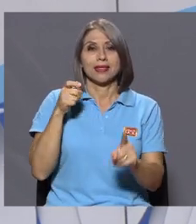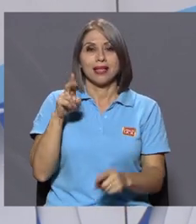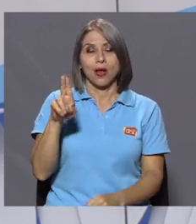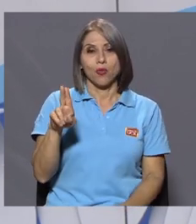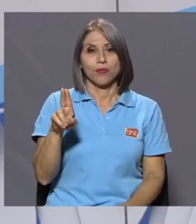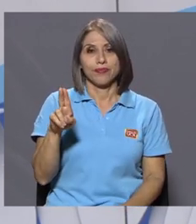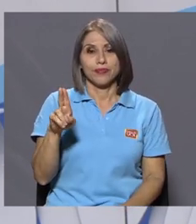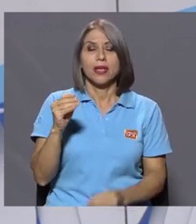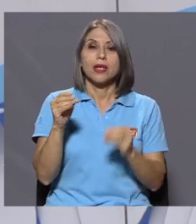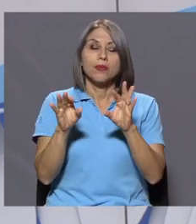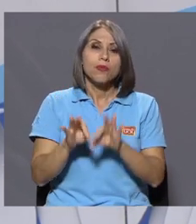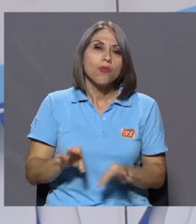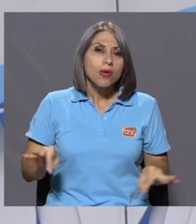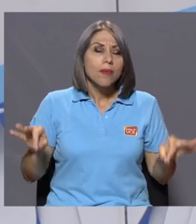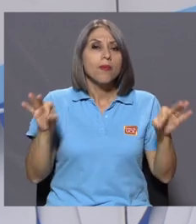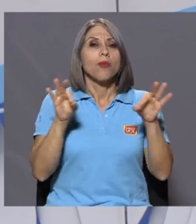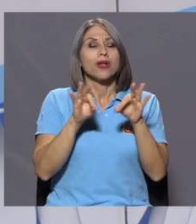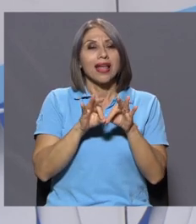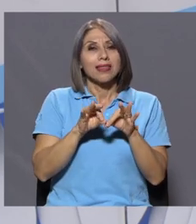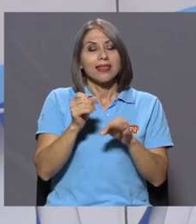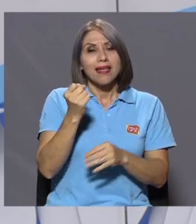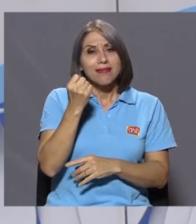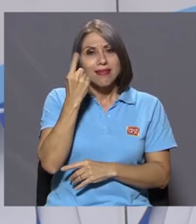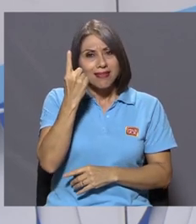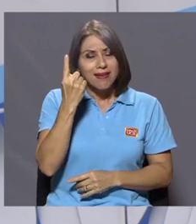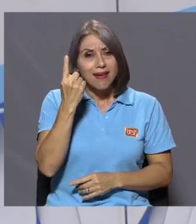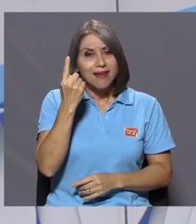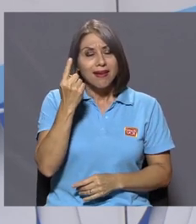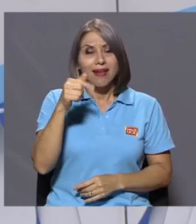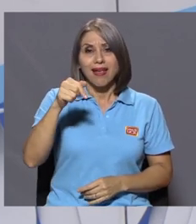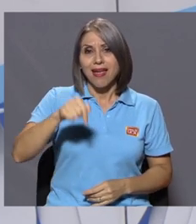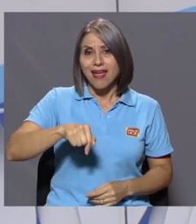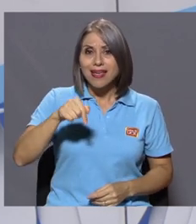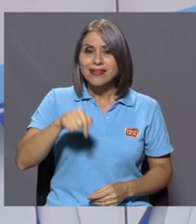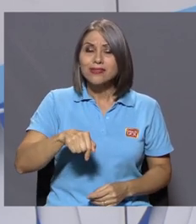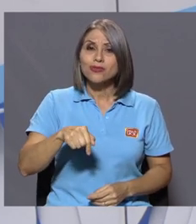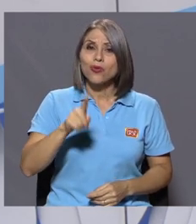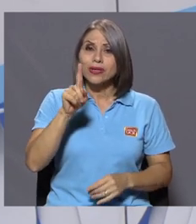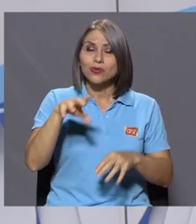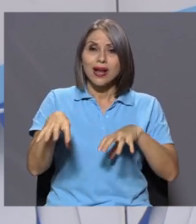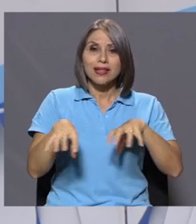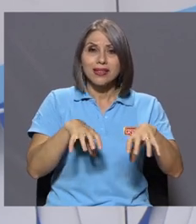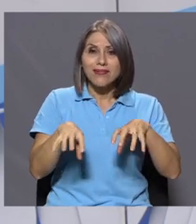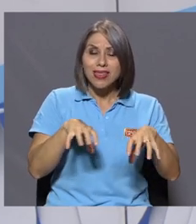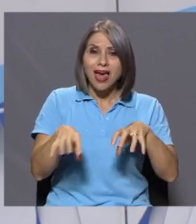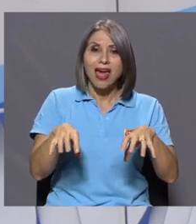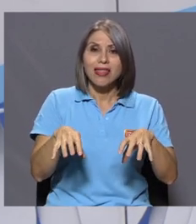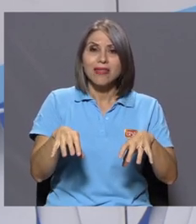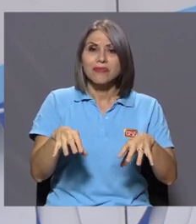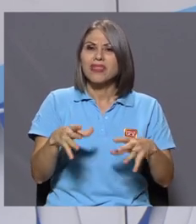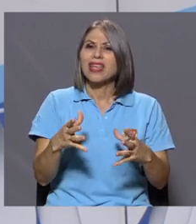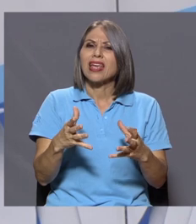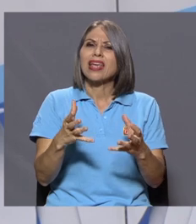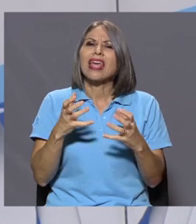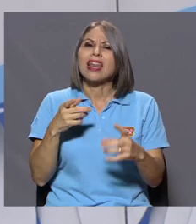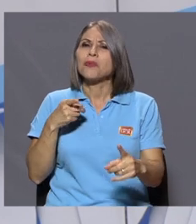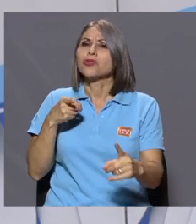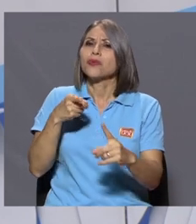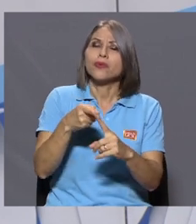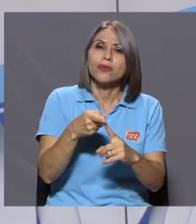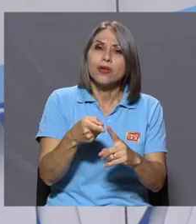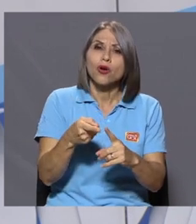Y es muy importante entender que esto es una actividad que lo que nosotros queremos hacer es